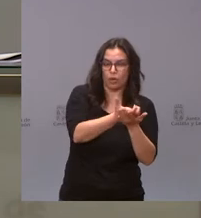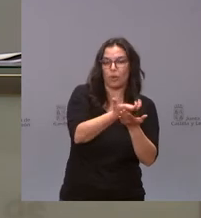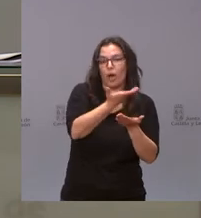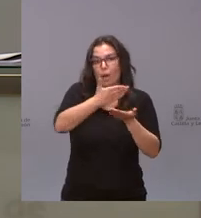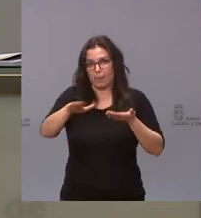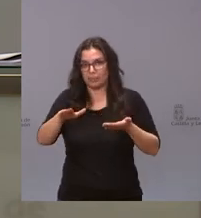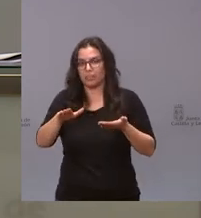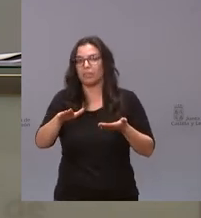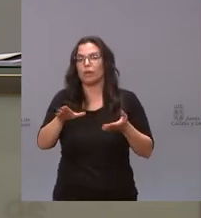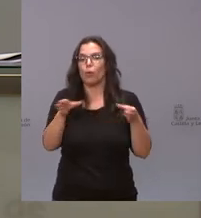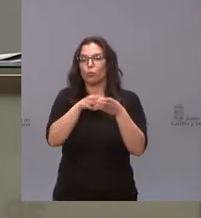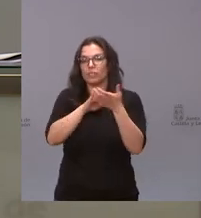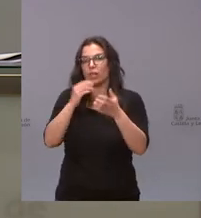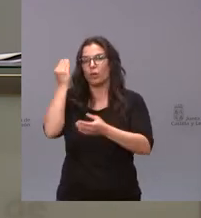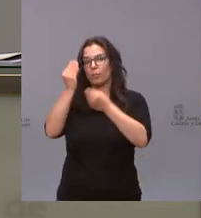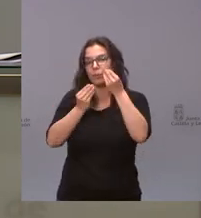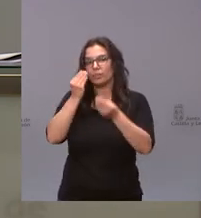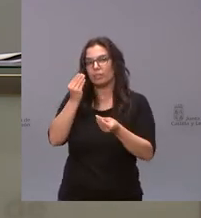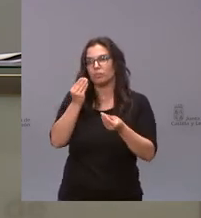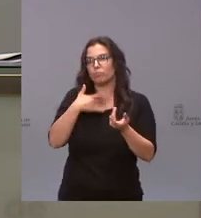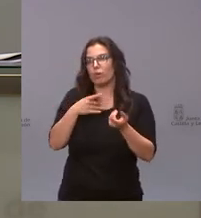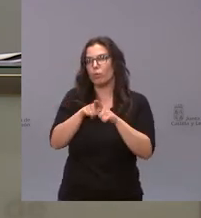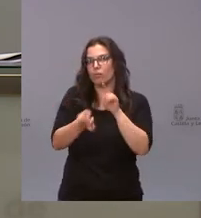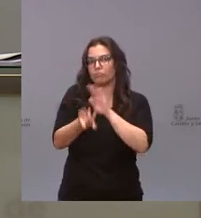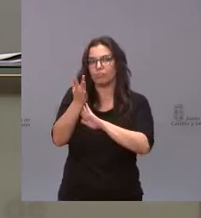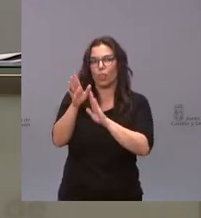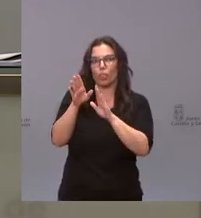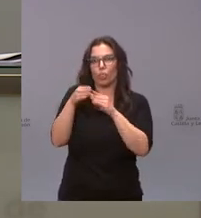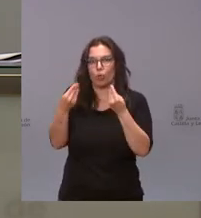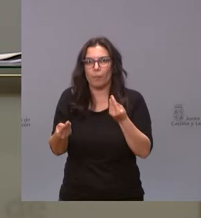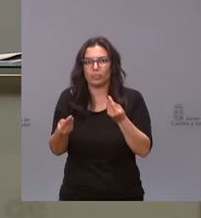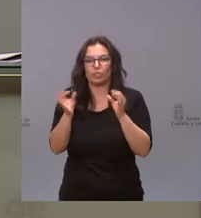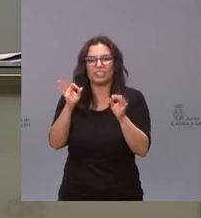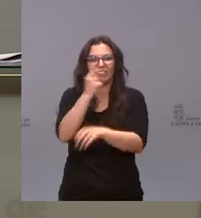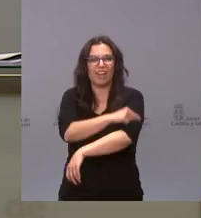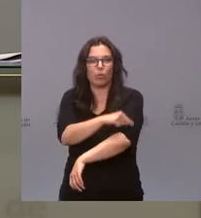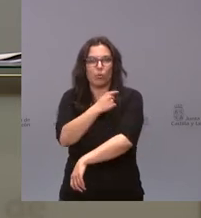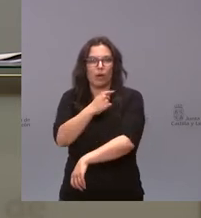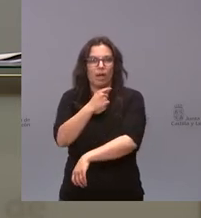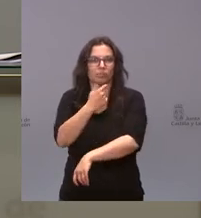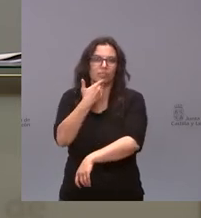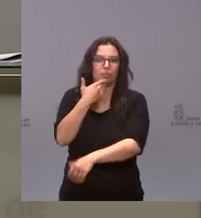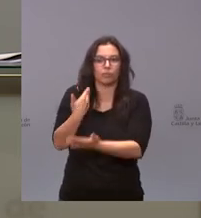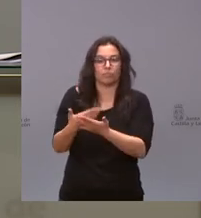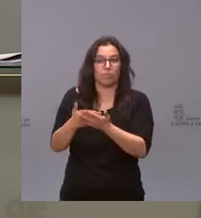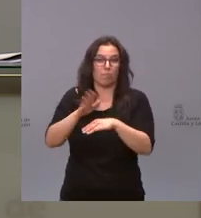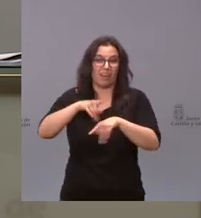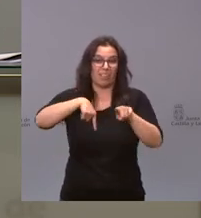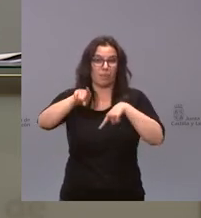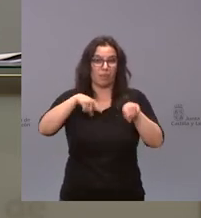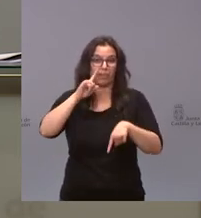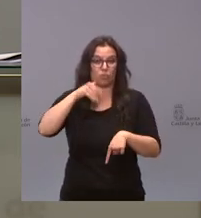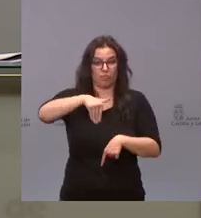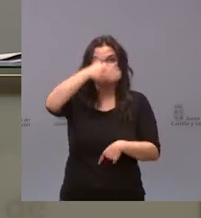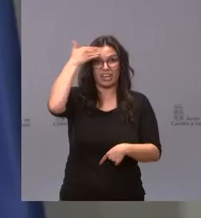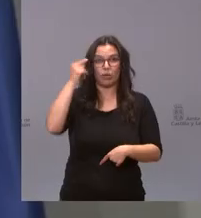la junta en este caso valora expedir algún tipo de documento vacunal dado que esto va a ser parece clave para los desplazamientos veraniegos